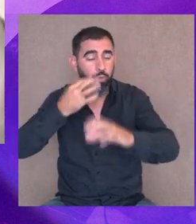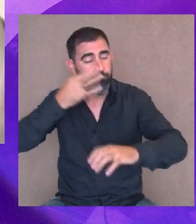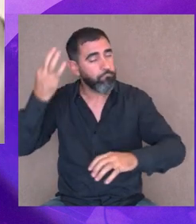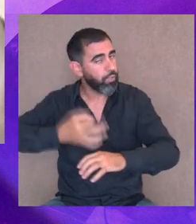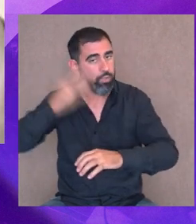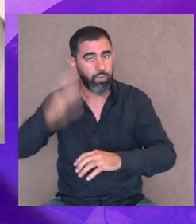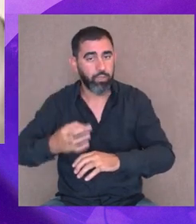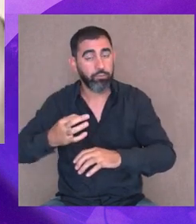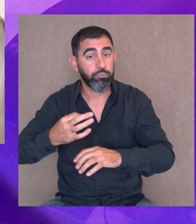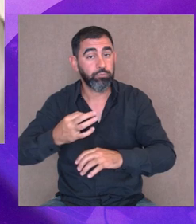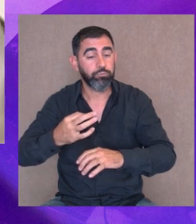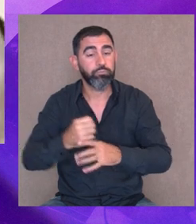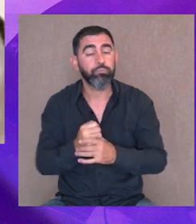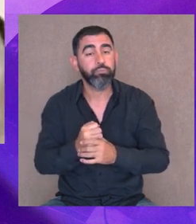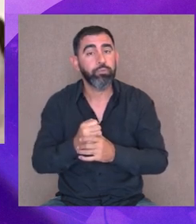comportamiento realmente